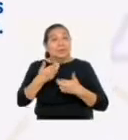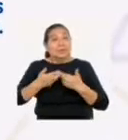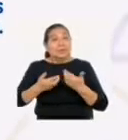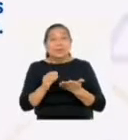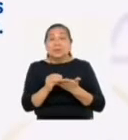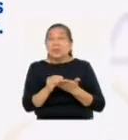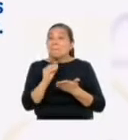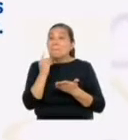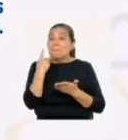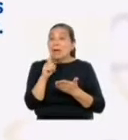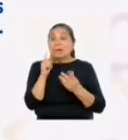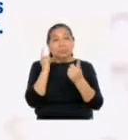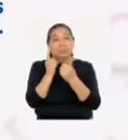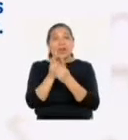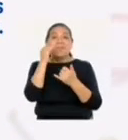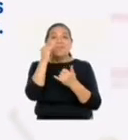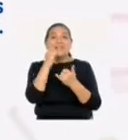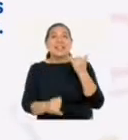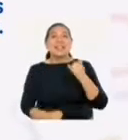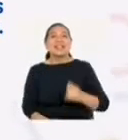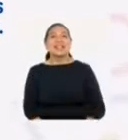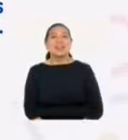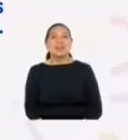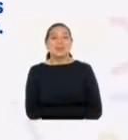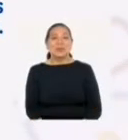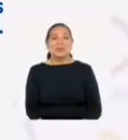este producto es un insumo para el reto final.